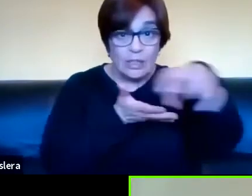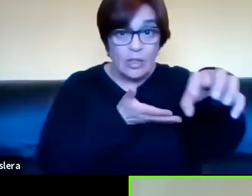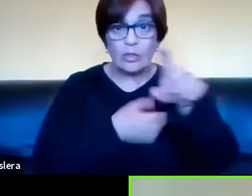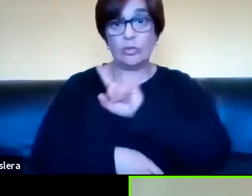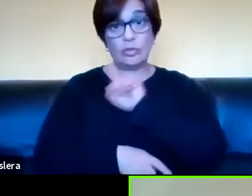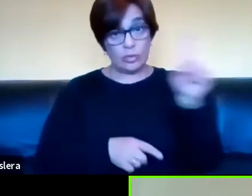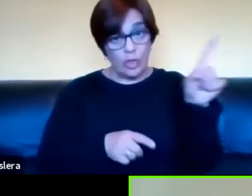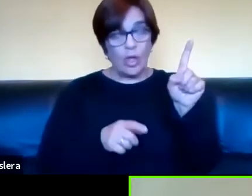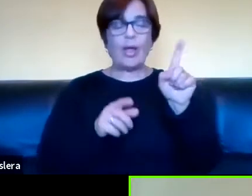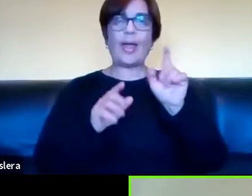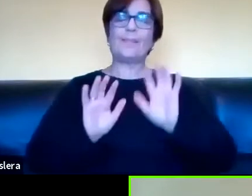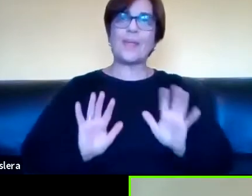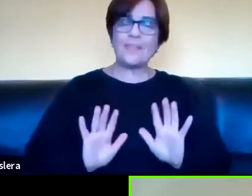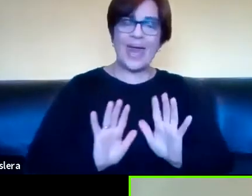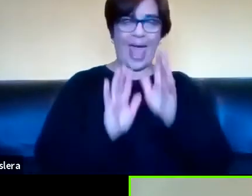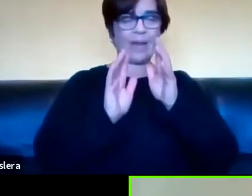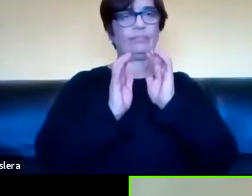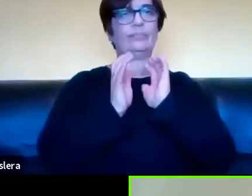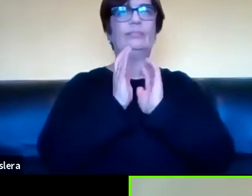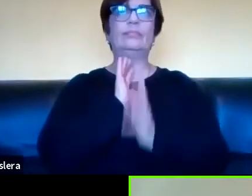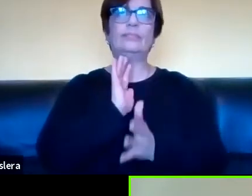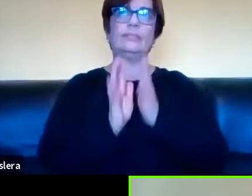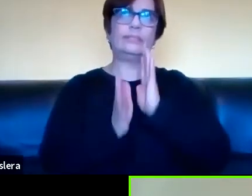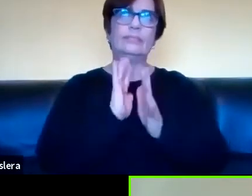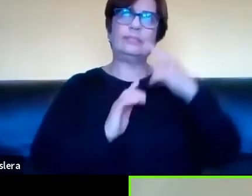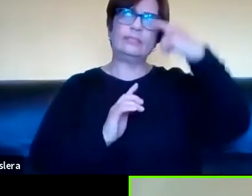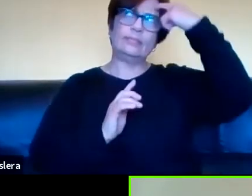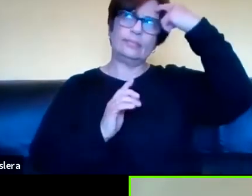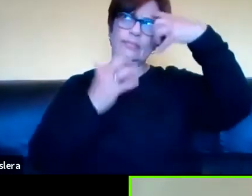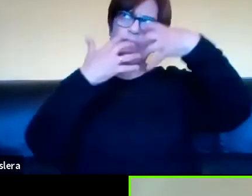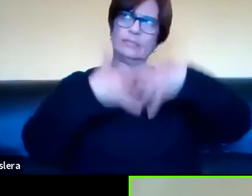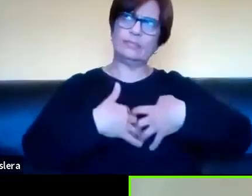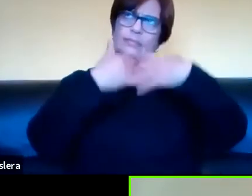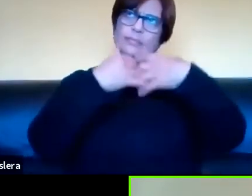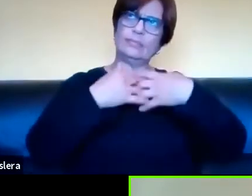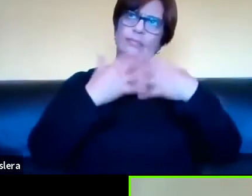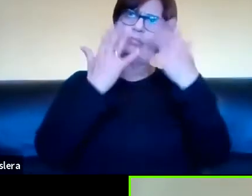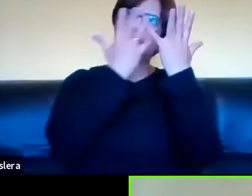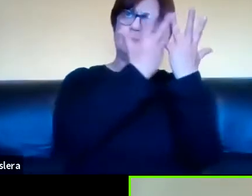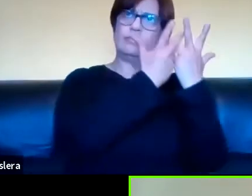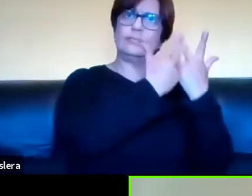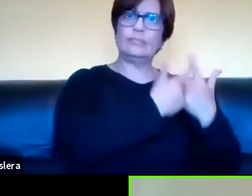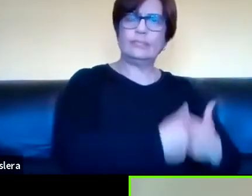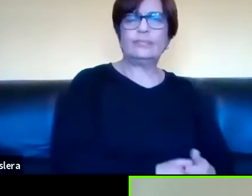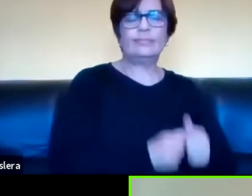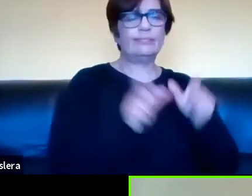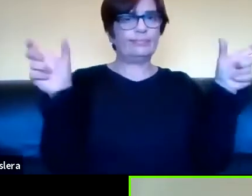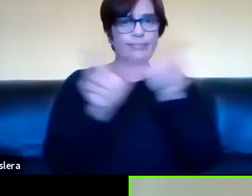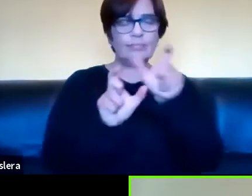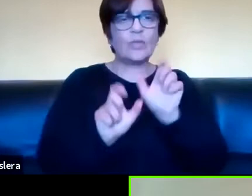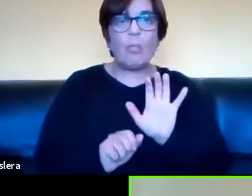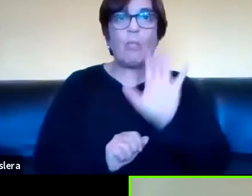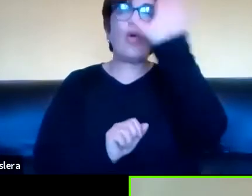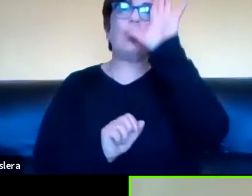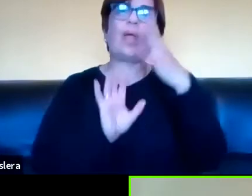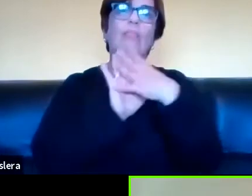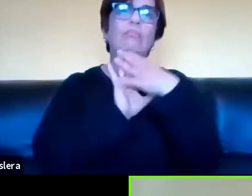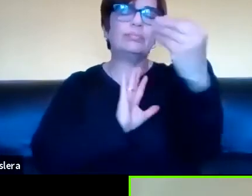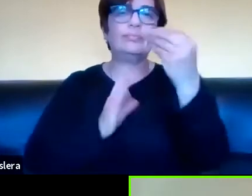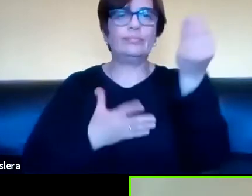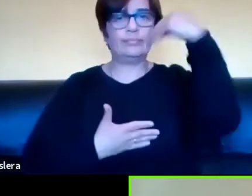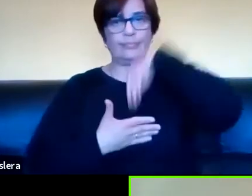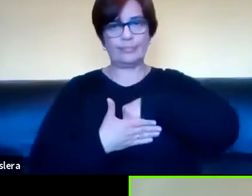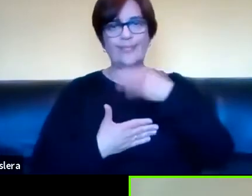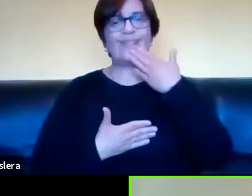a construir sus textos desde una una sintaxis propia de lo que es la cultura letrada o sea que